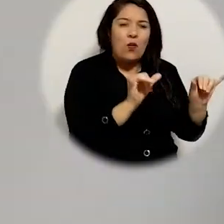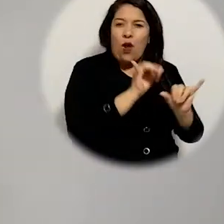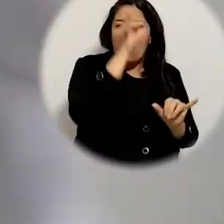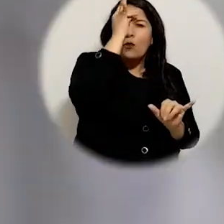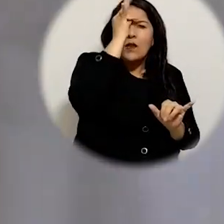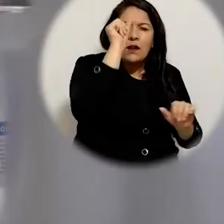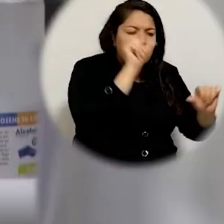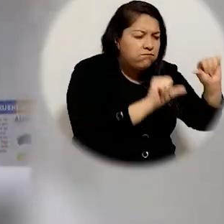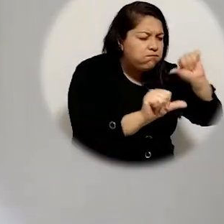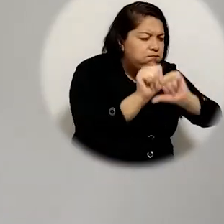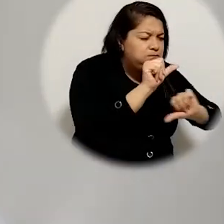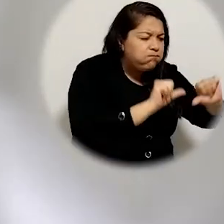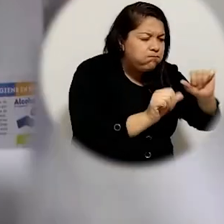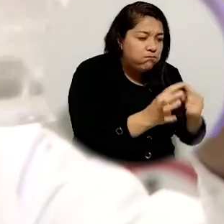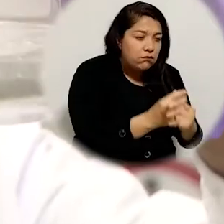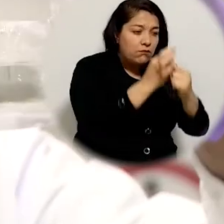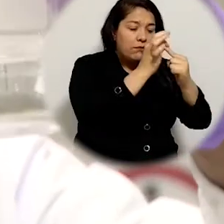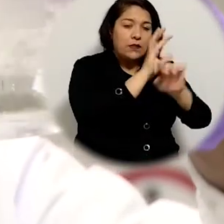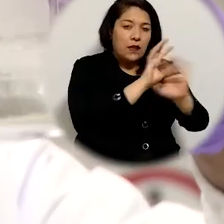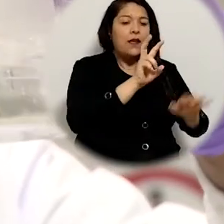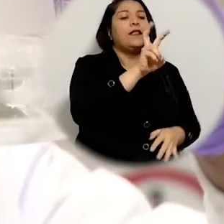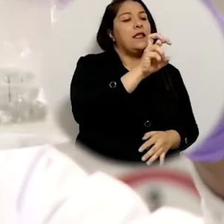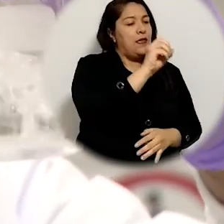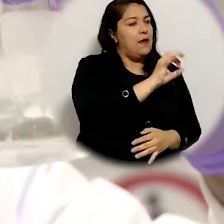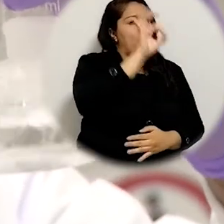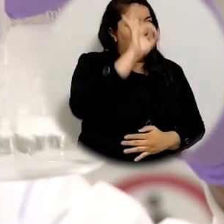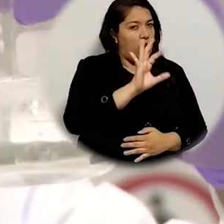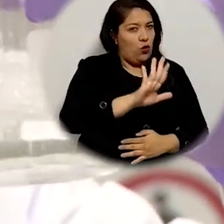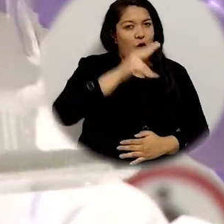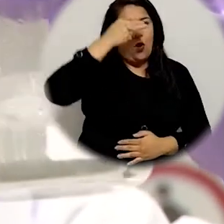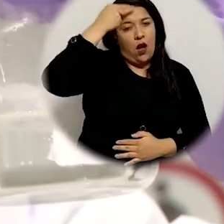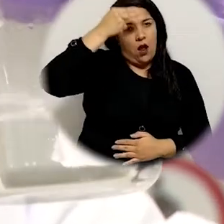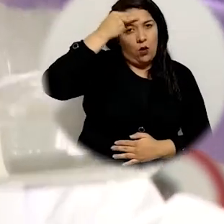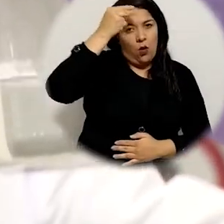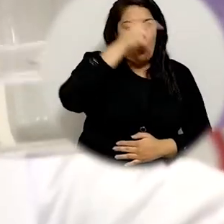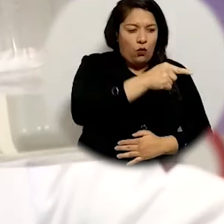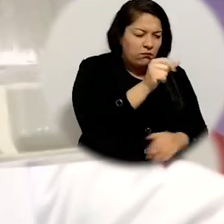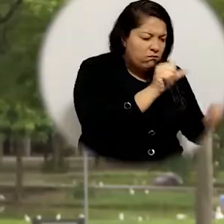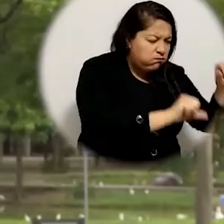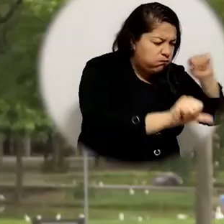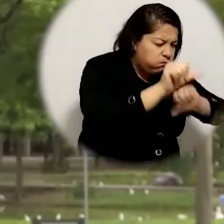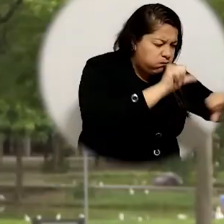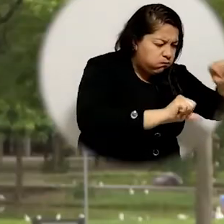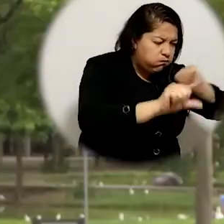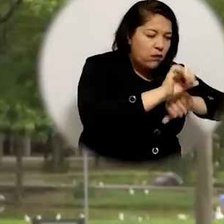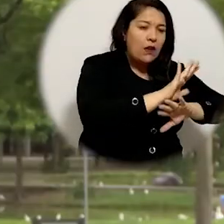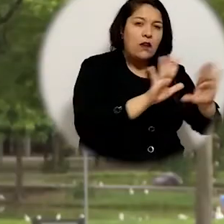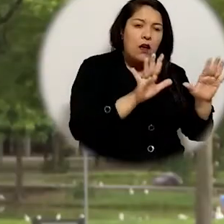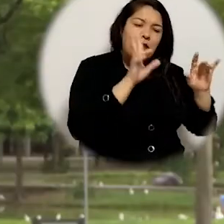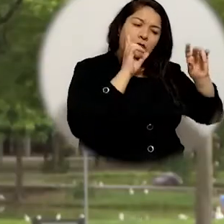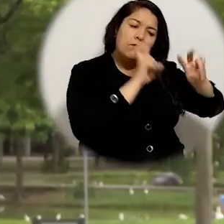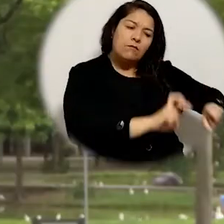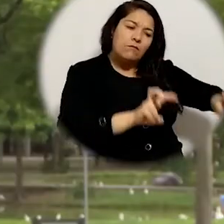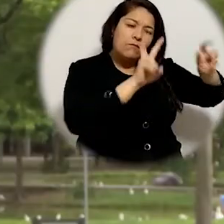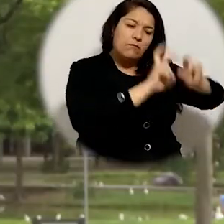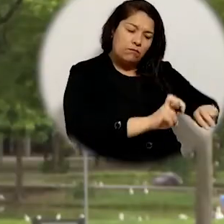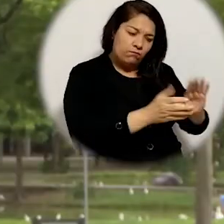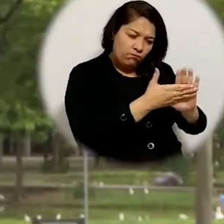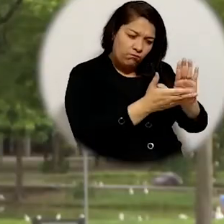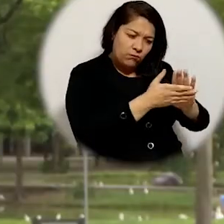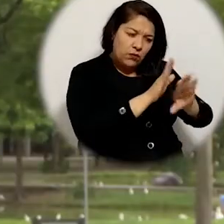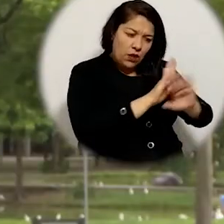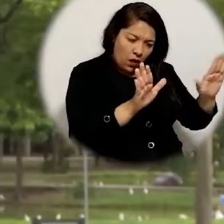hospitalario ya que lleva el 70% de alcohol A esto se le hizo la parte de